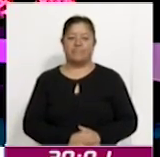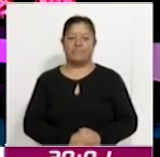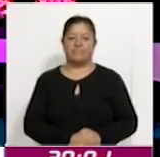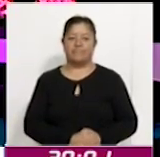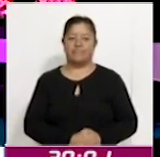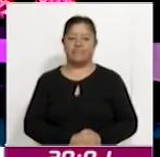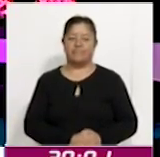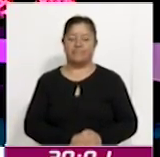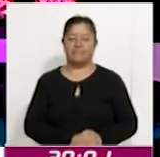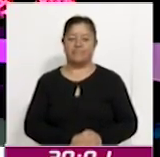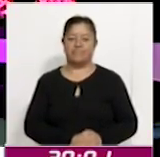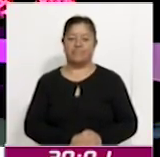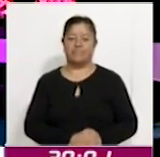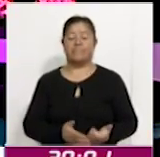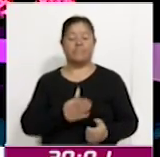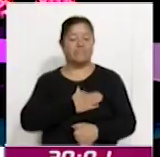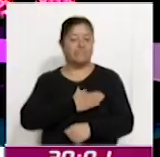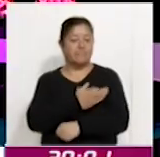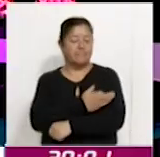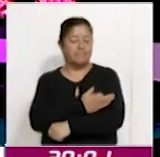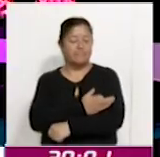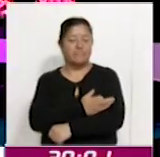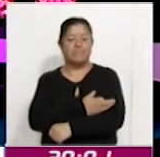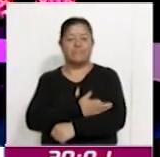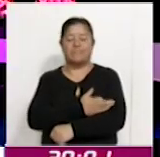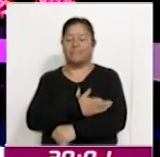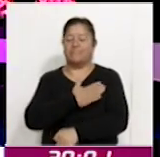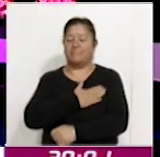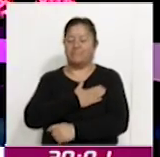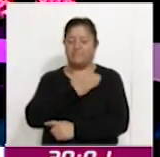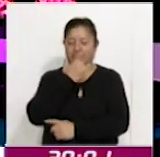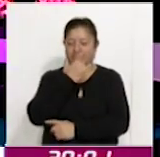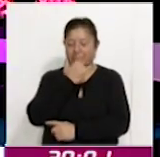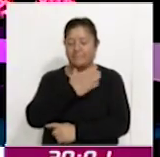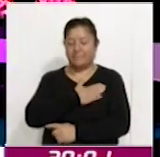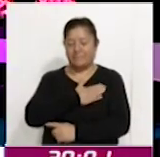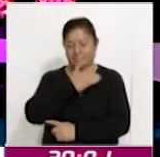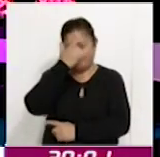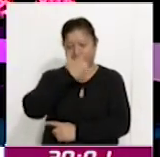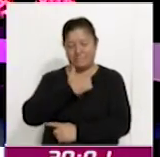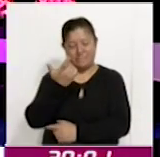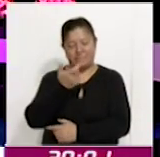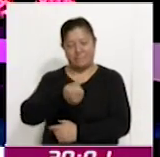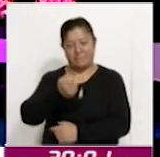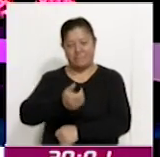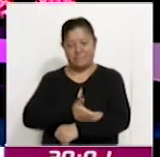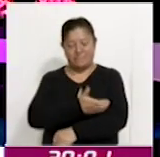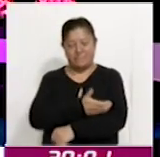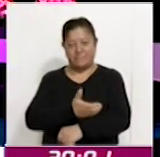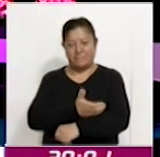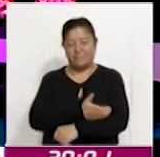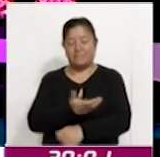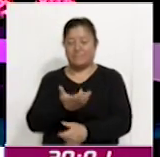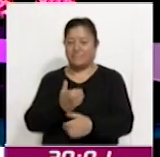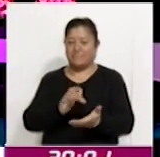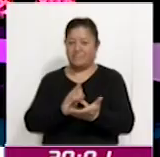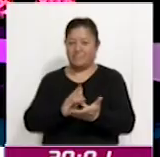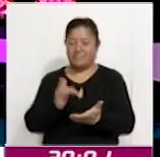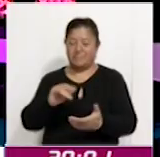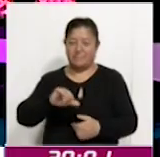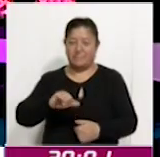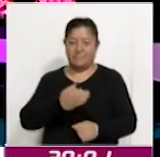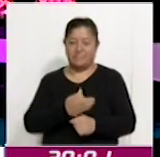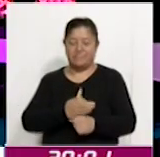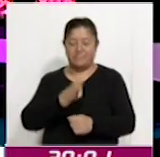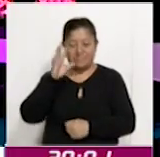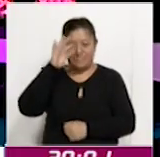¿Qué tal? Muy buenas noches. Gracias por estar acompañándonos en una emisión más de Coracyt Noticias. Le agradecemos que esté